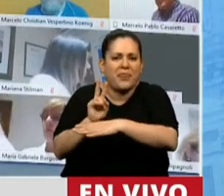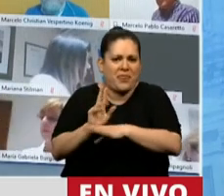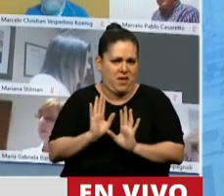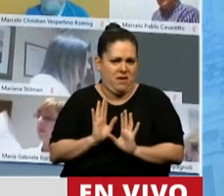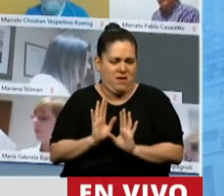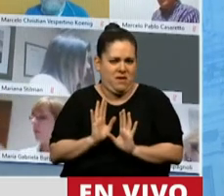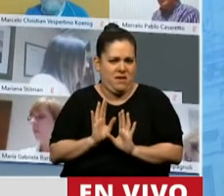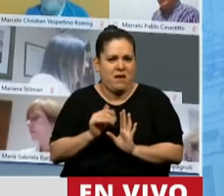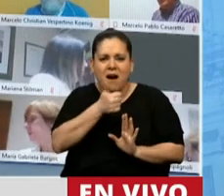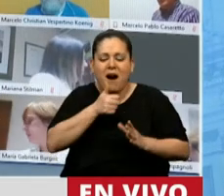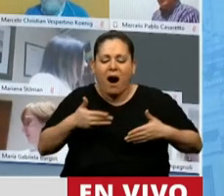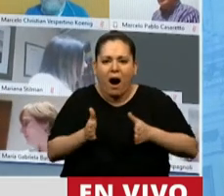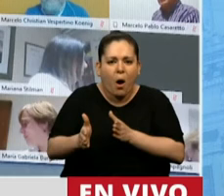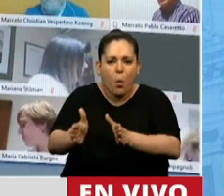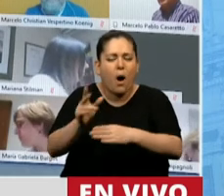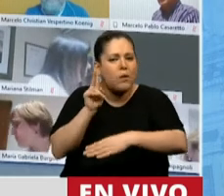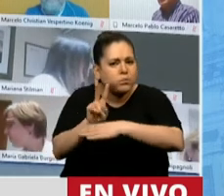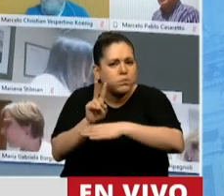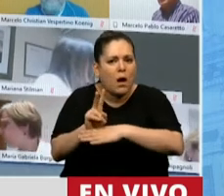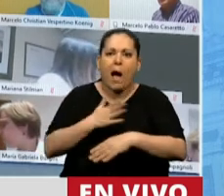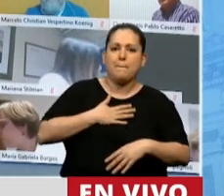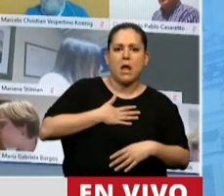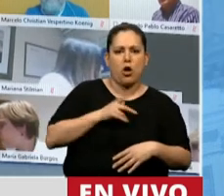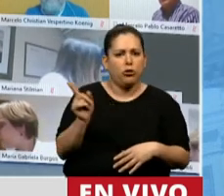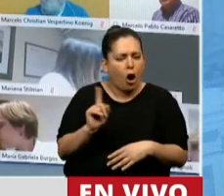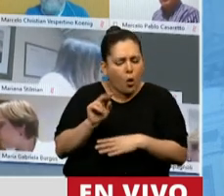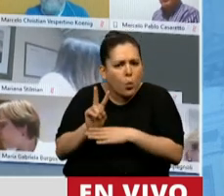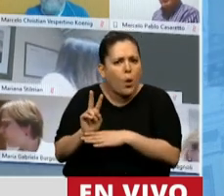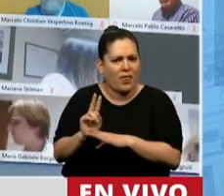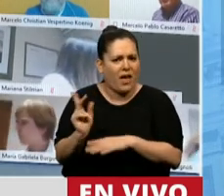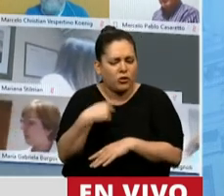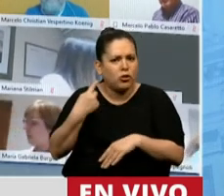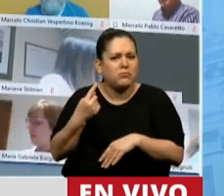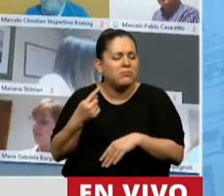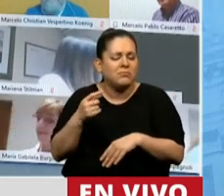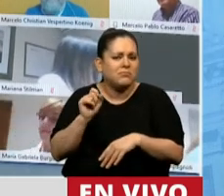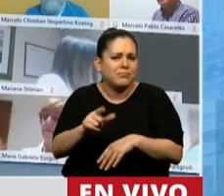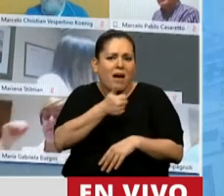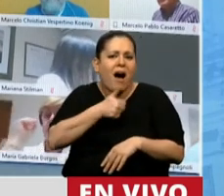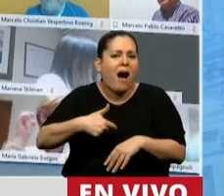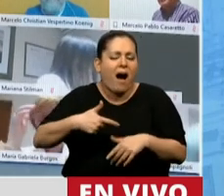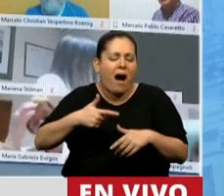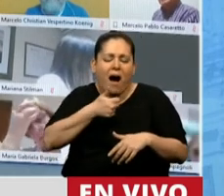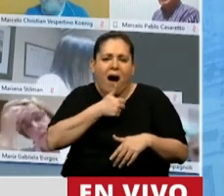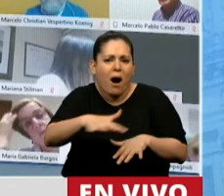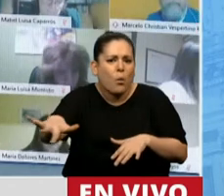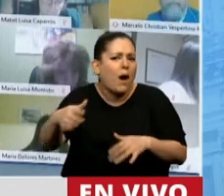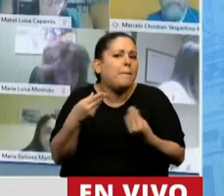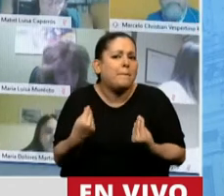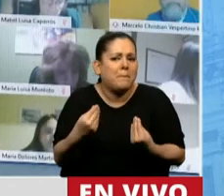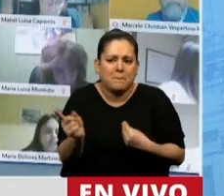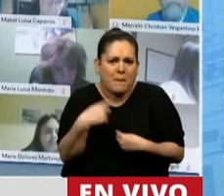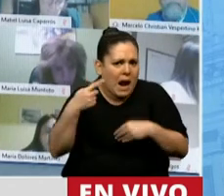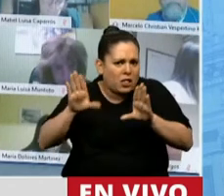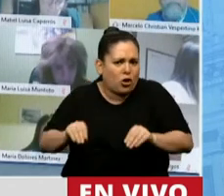de los recursos naturales, sobre todo del agua, y entender, Presidenta, que